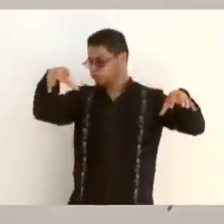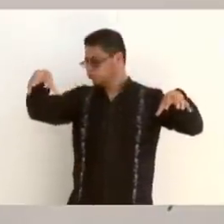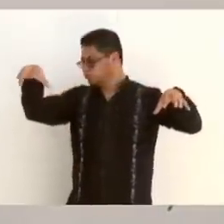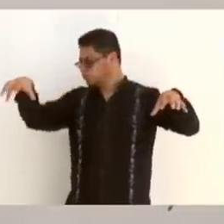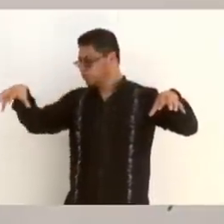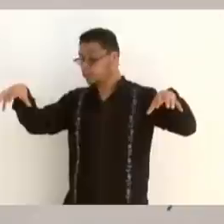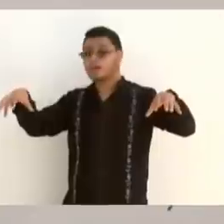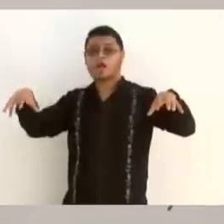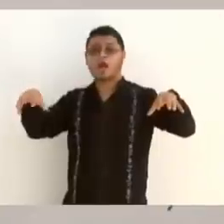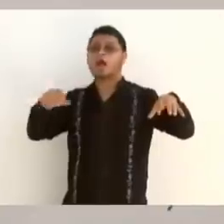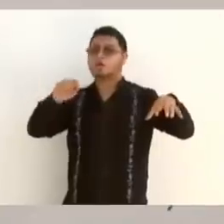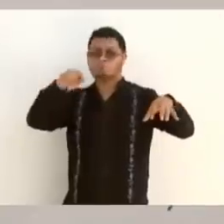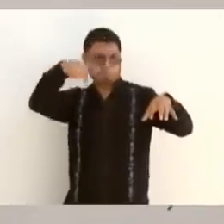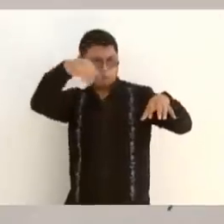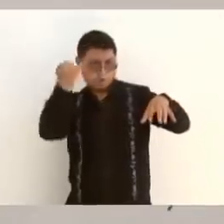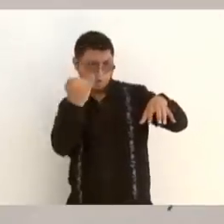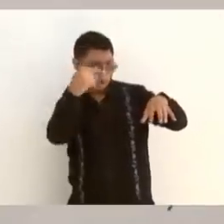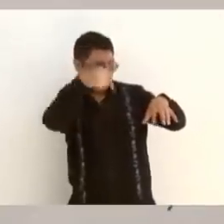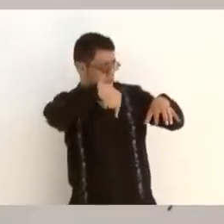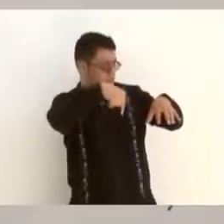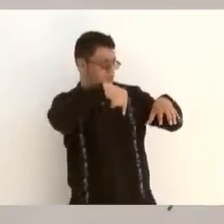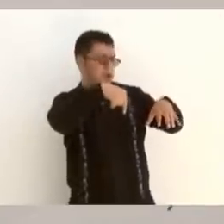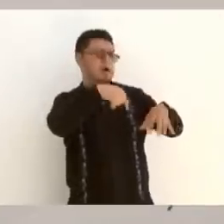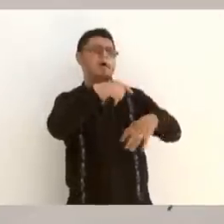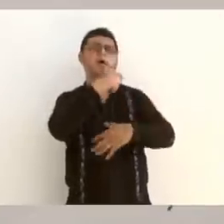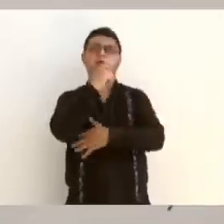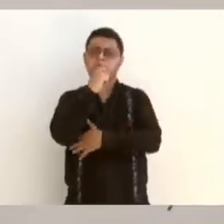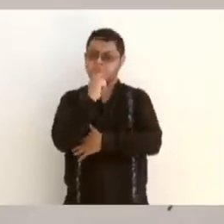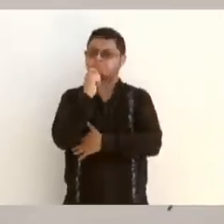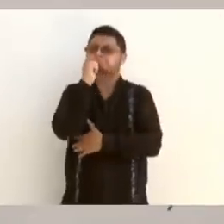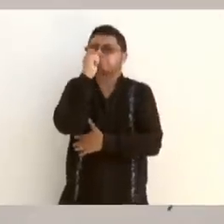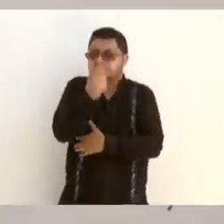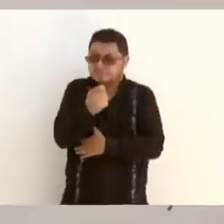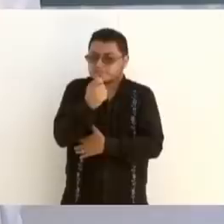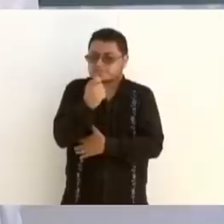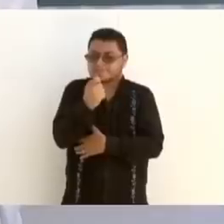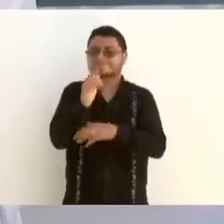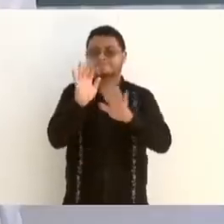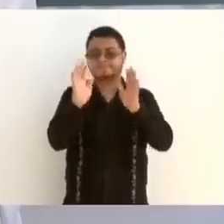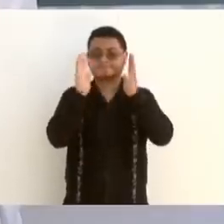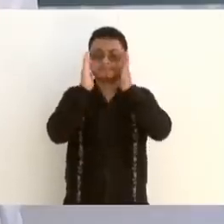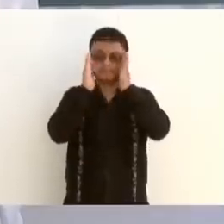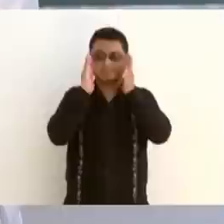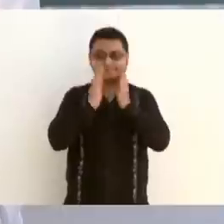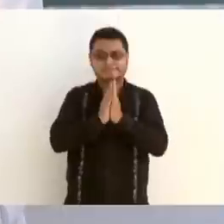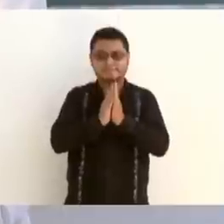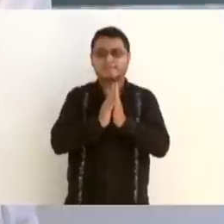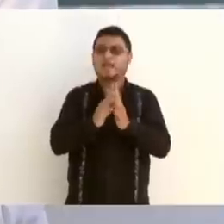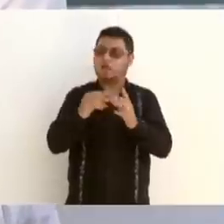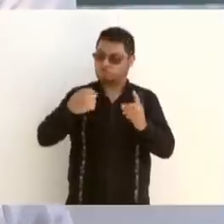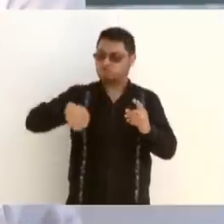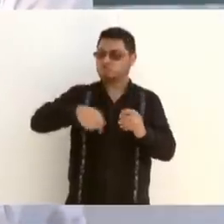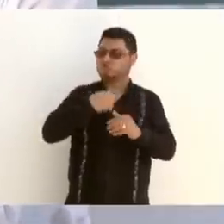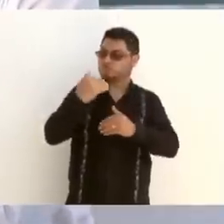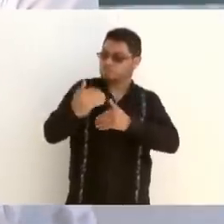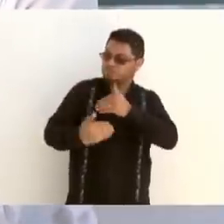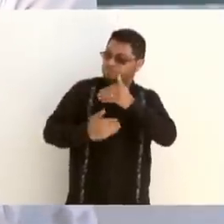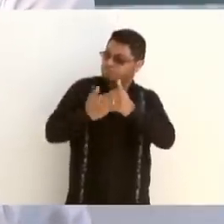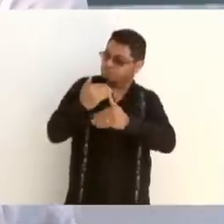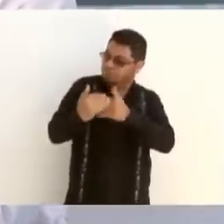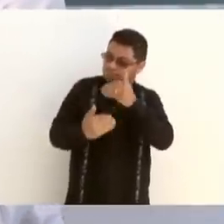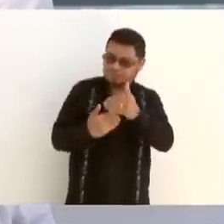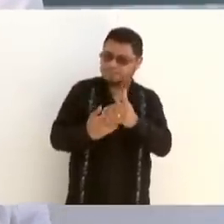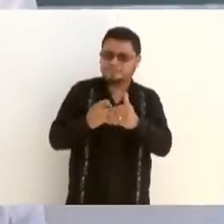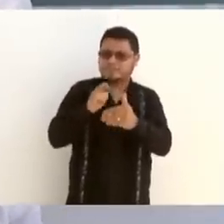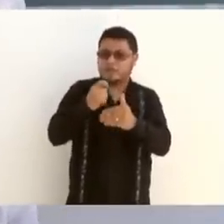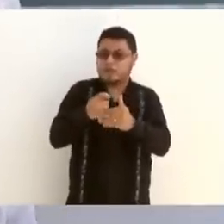indica de que vamos a avanzar y que no se nos va a